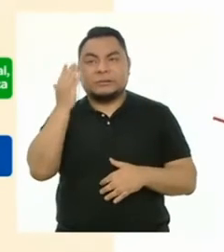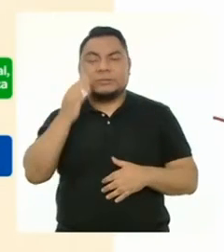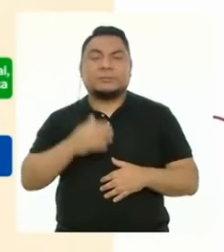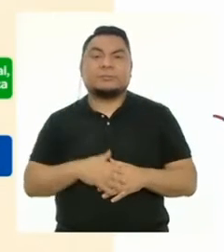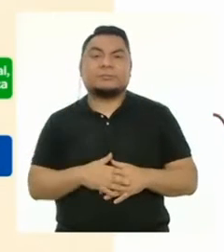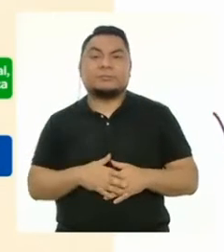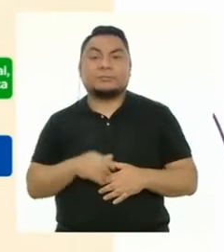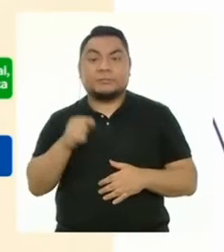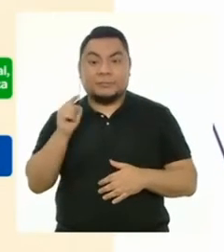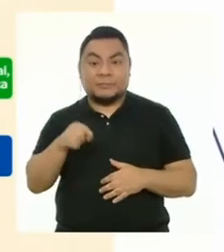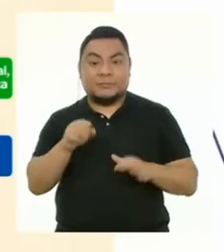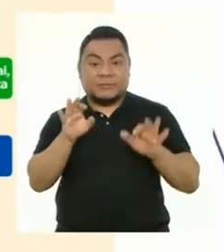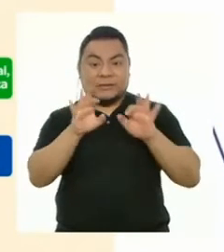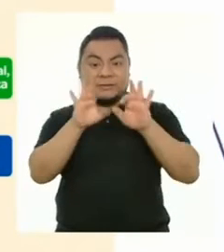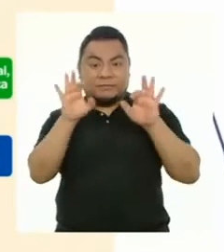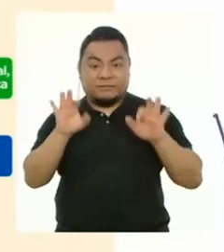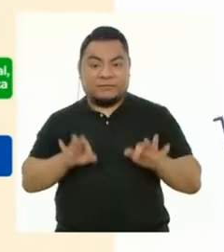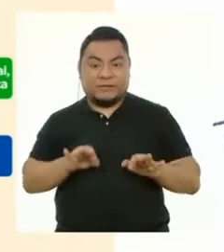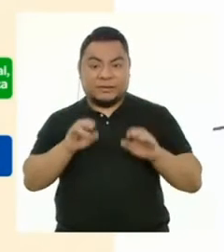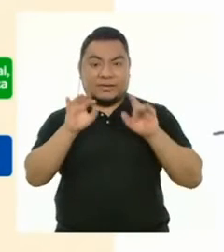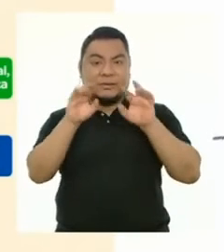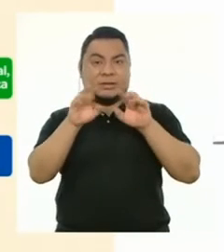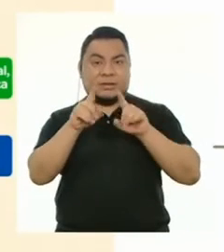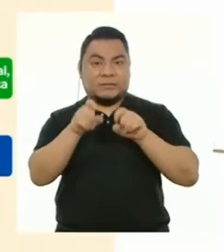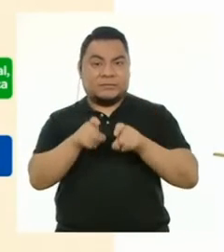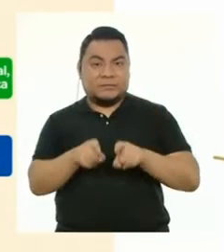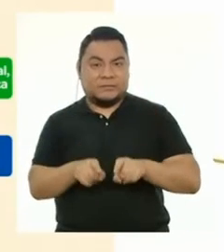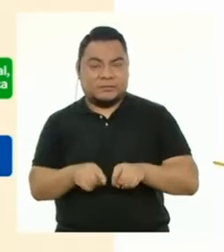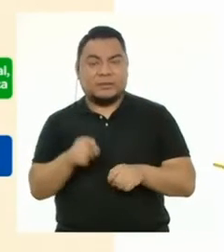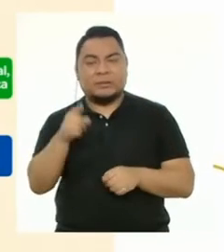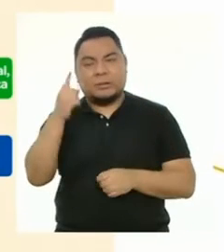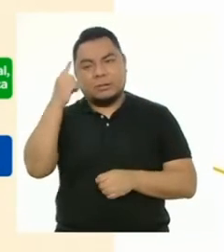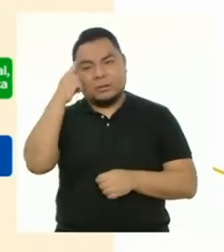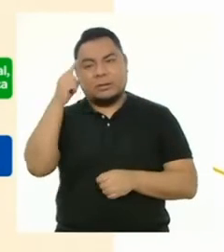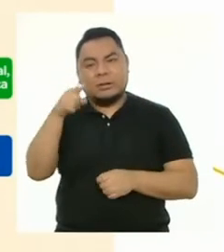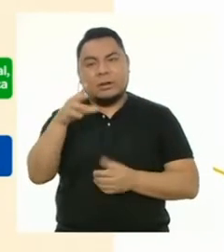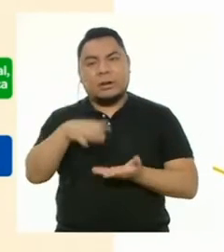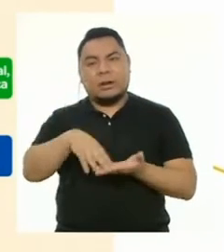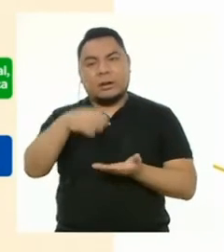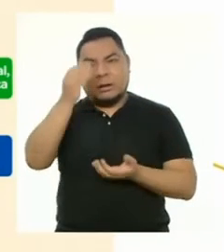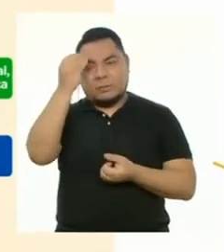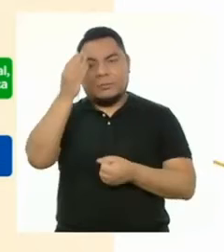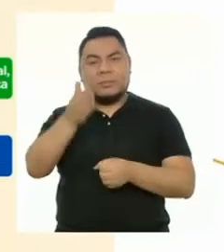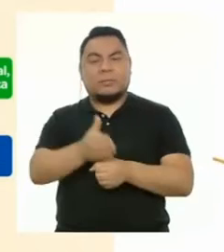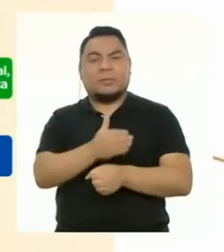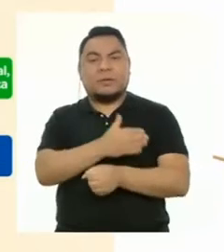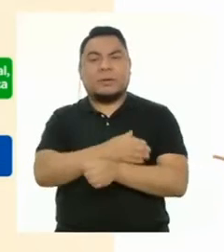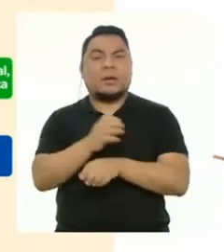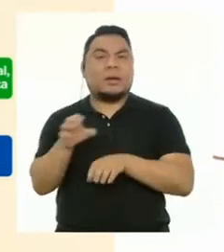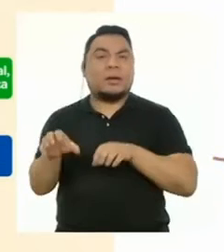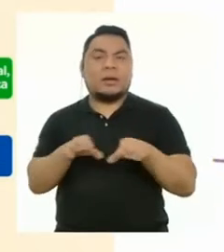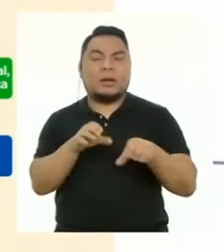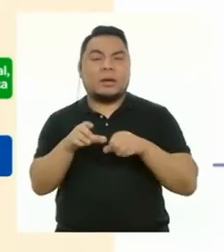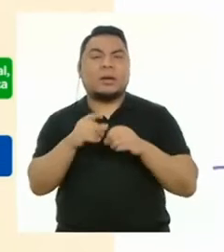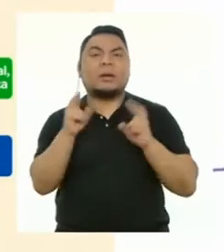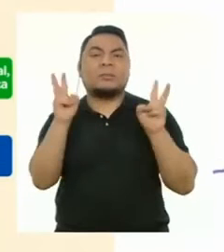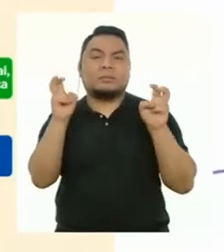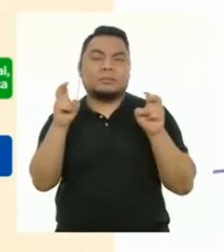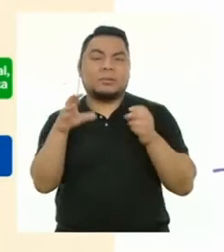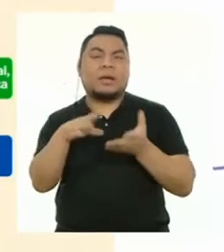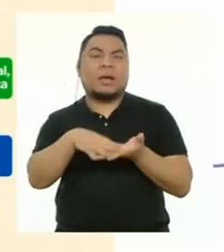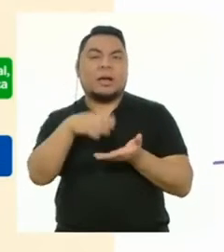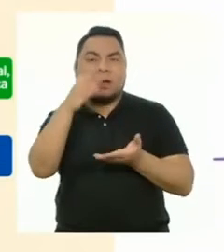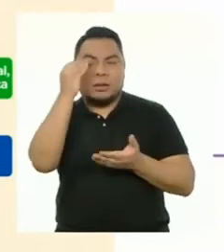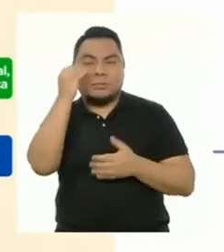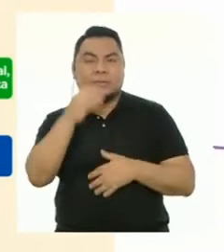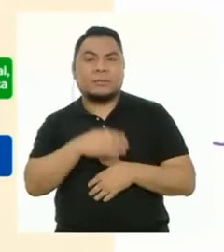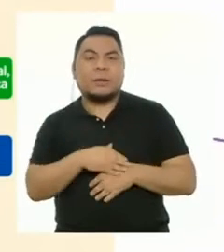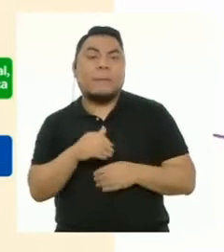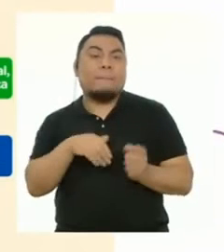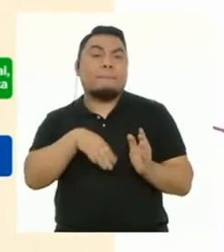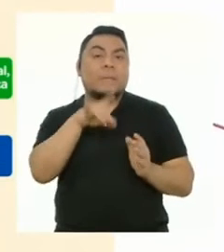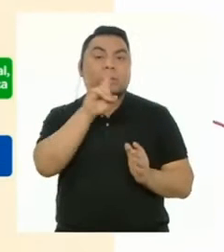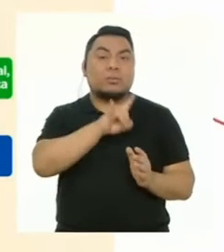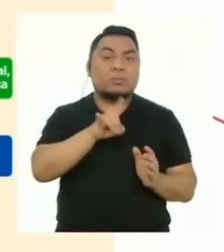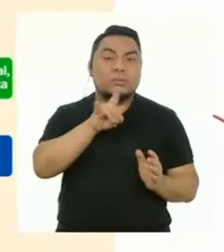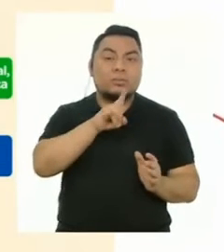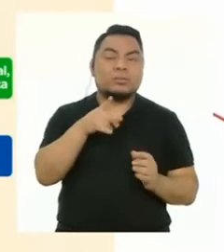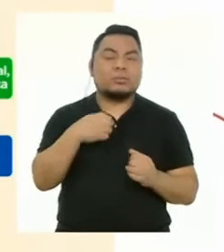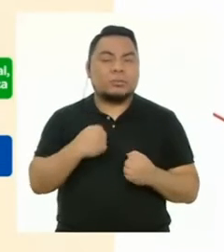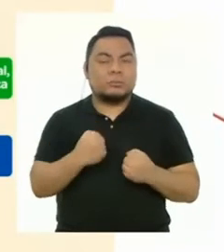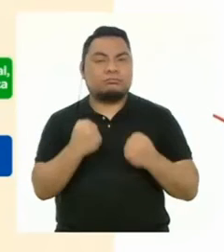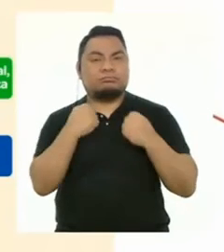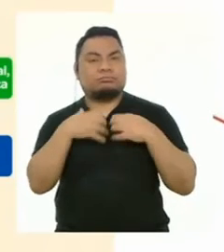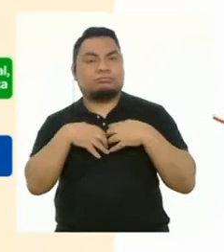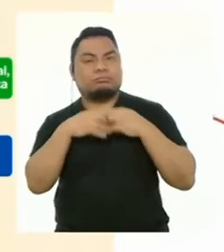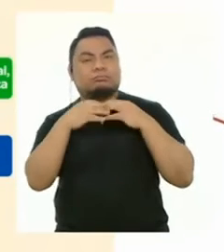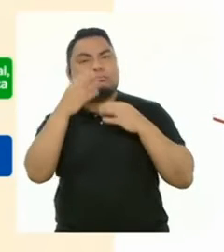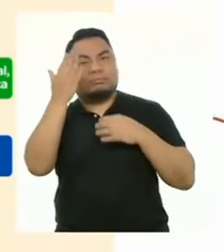Al desarrollar esta ficha, podremos reconocer los procesos que seguimos para realizar nuestros productos, los recursos más útiles, sus